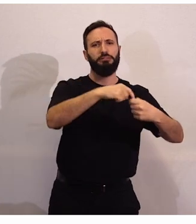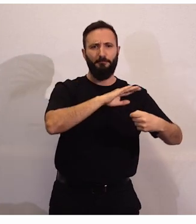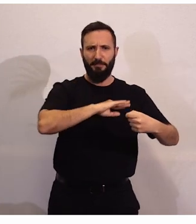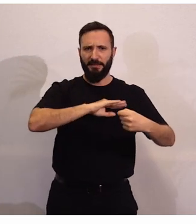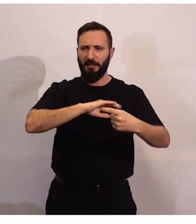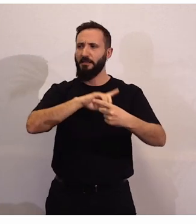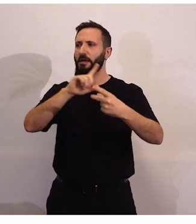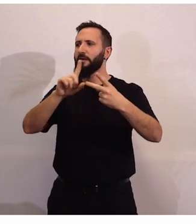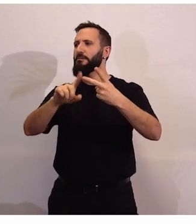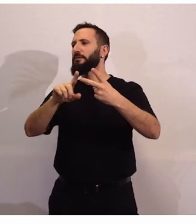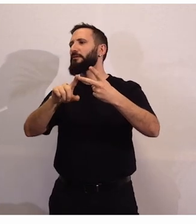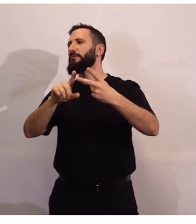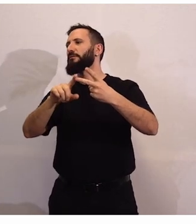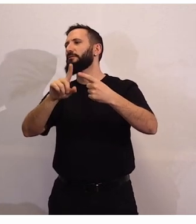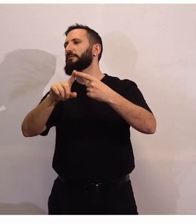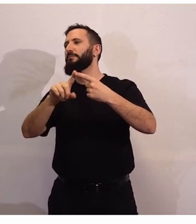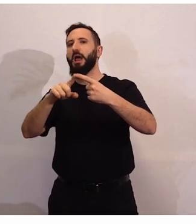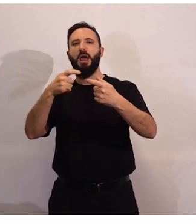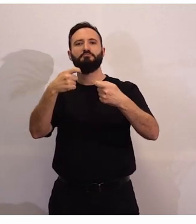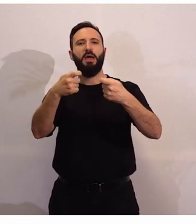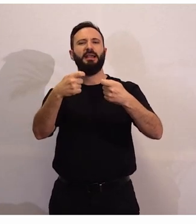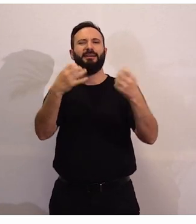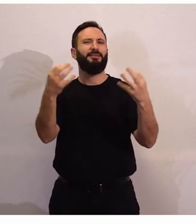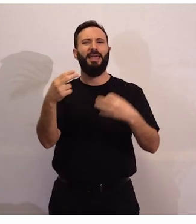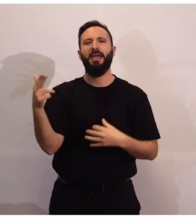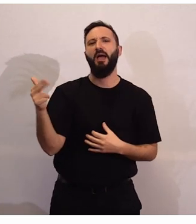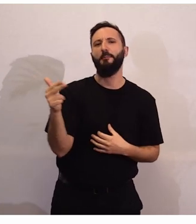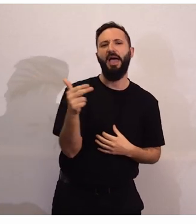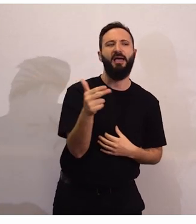¿En el mercado qué? ¿Repartiendo pescado?